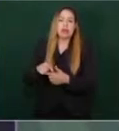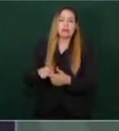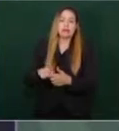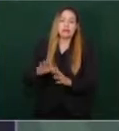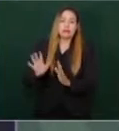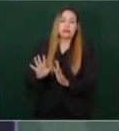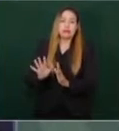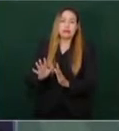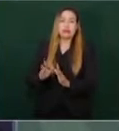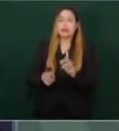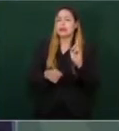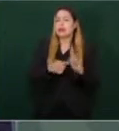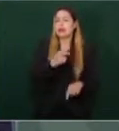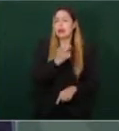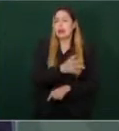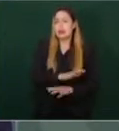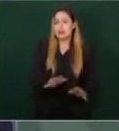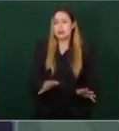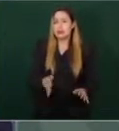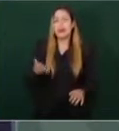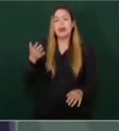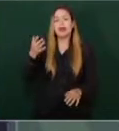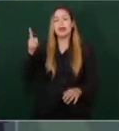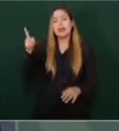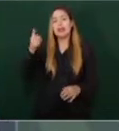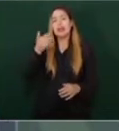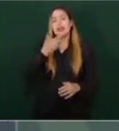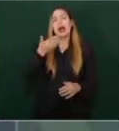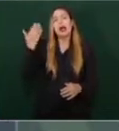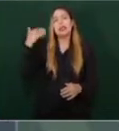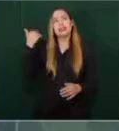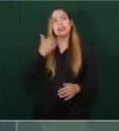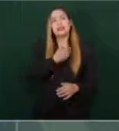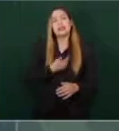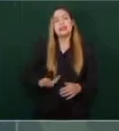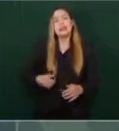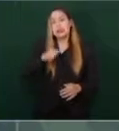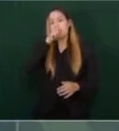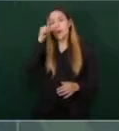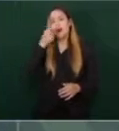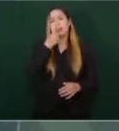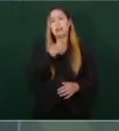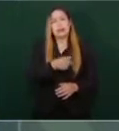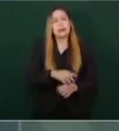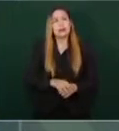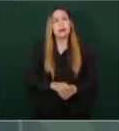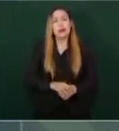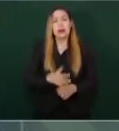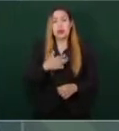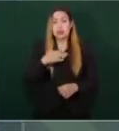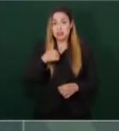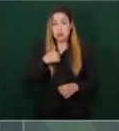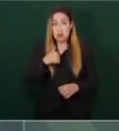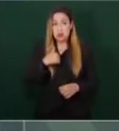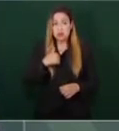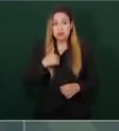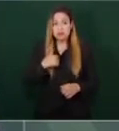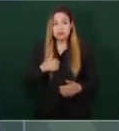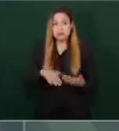Decía el presidente Juárez, no es mi fuerte la venganza.